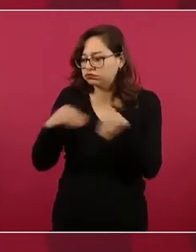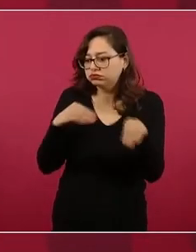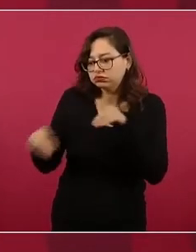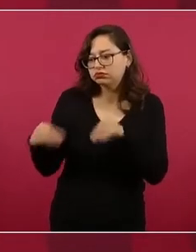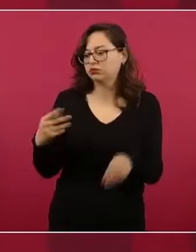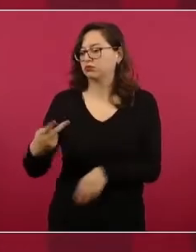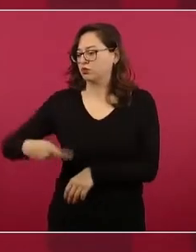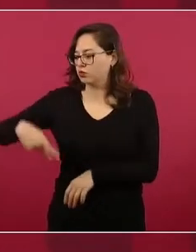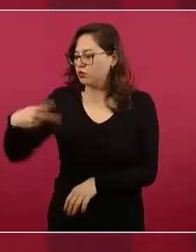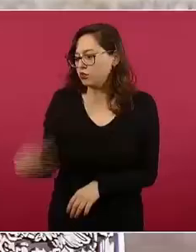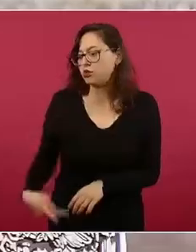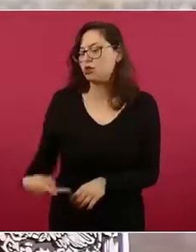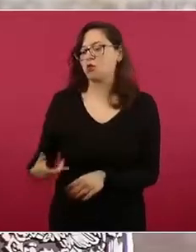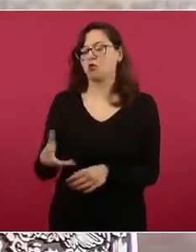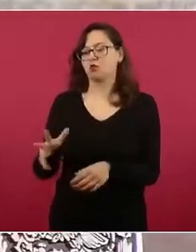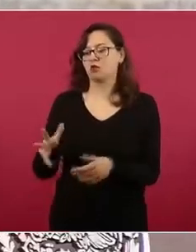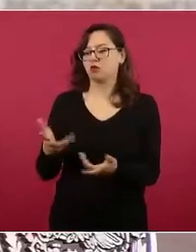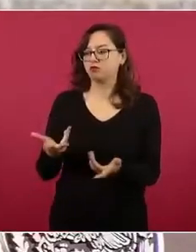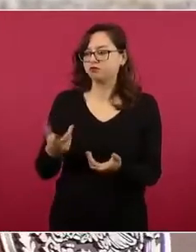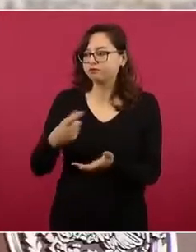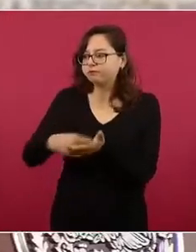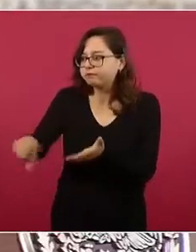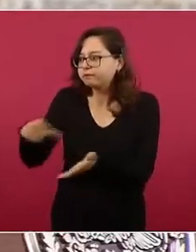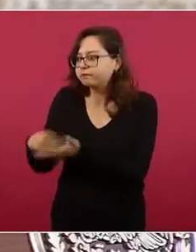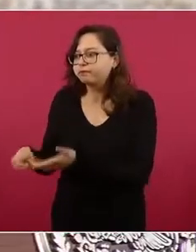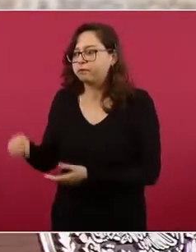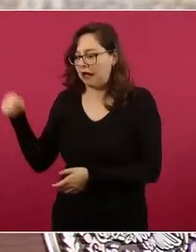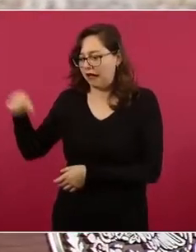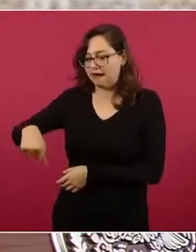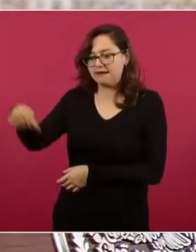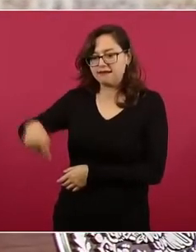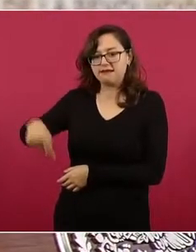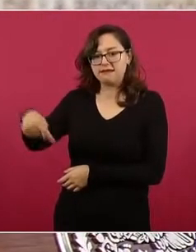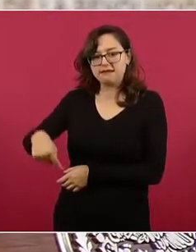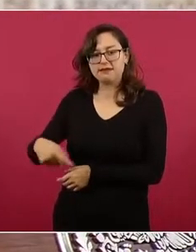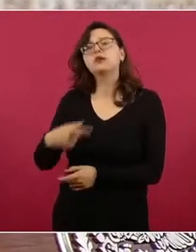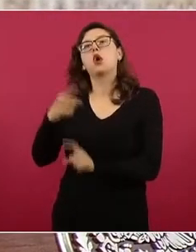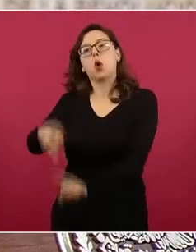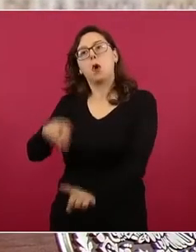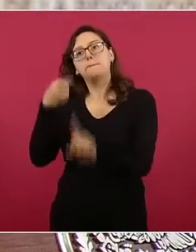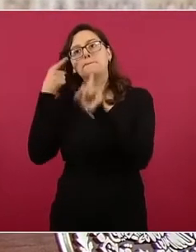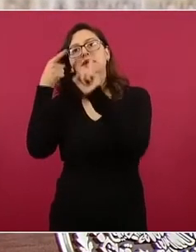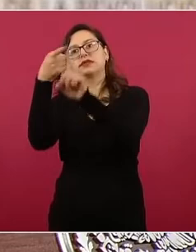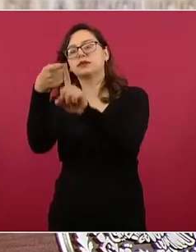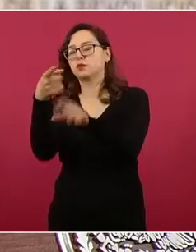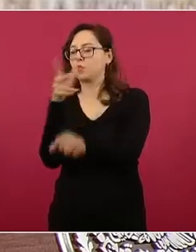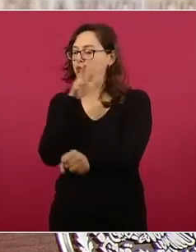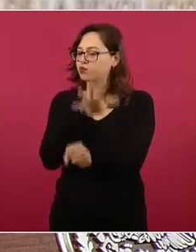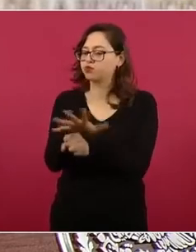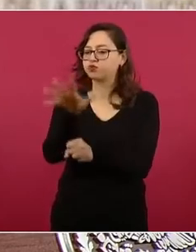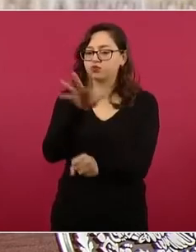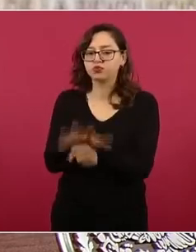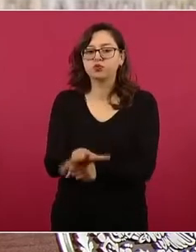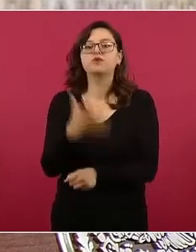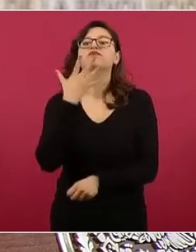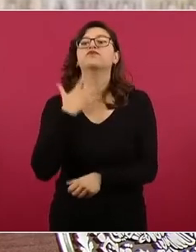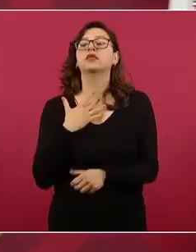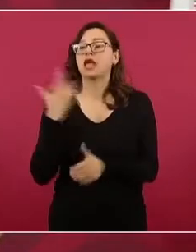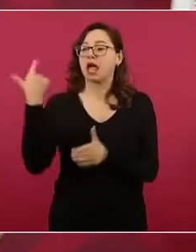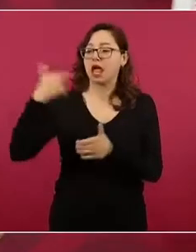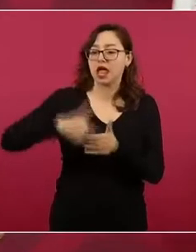nos propusimos lograr la autosuficiencia en combustibles